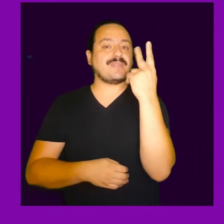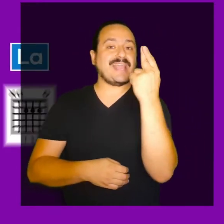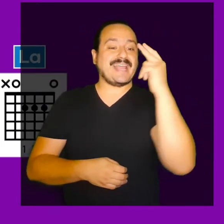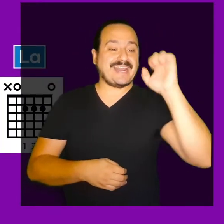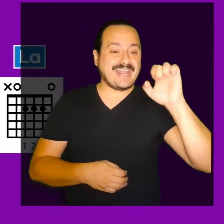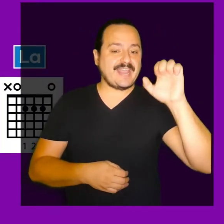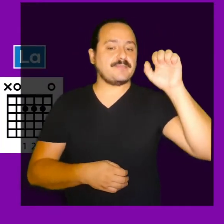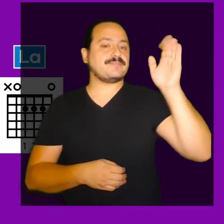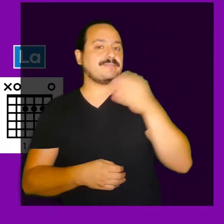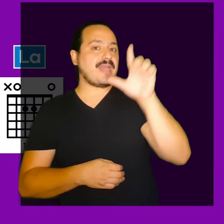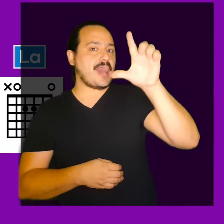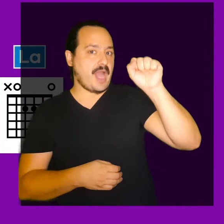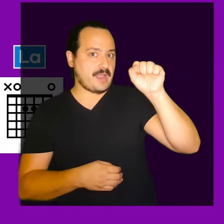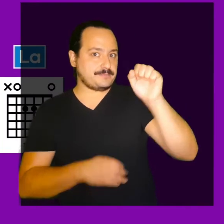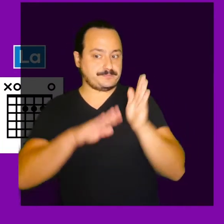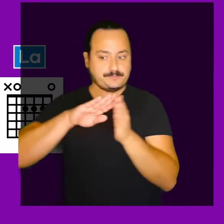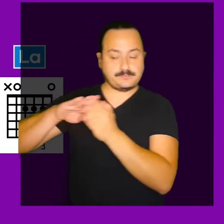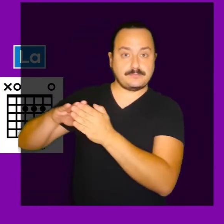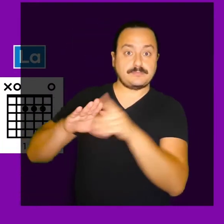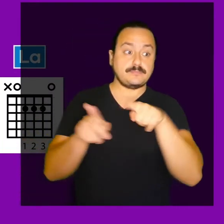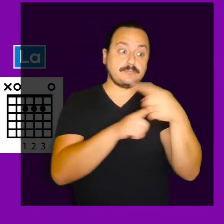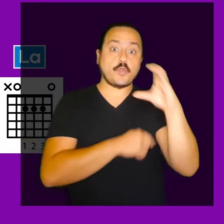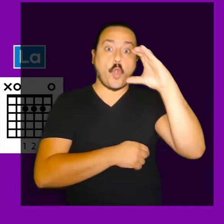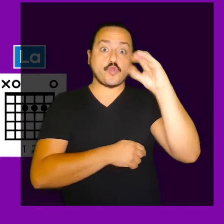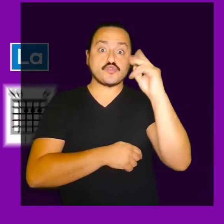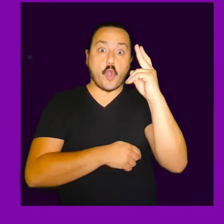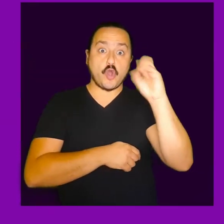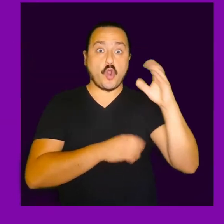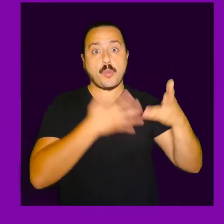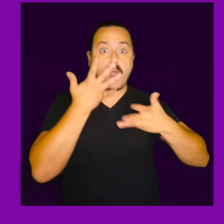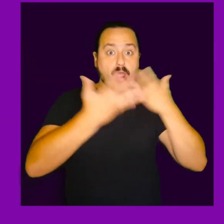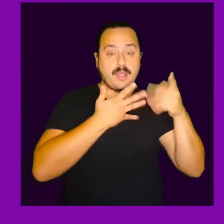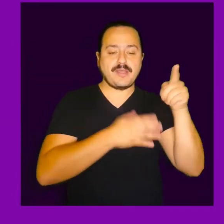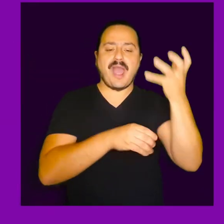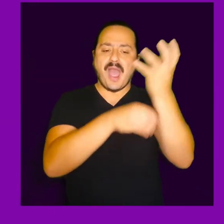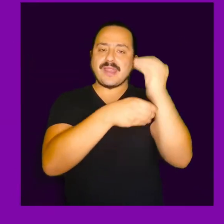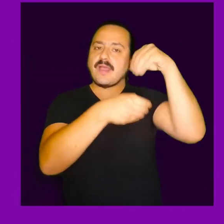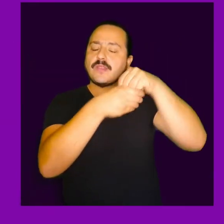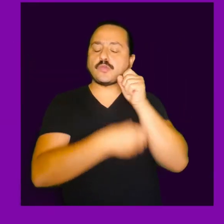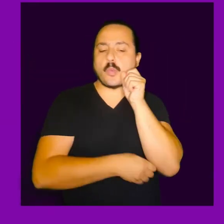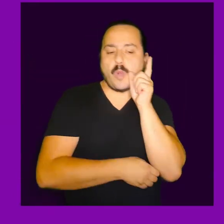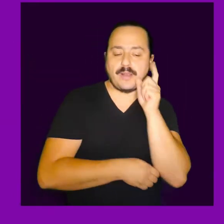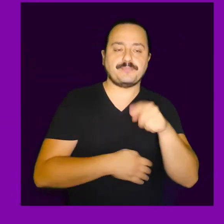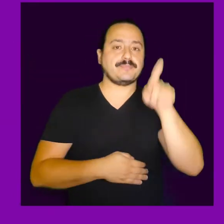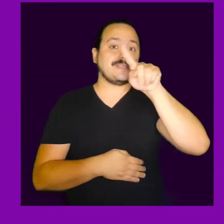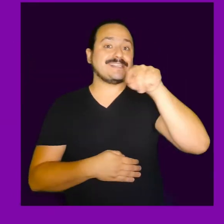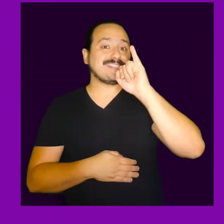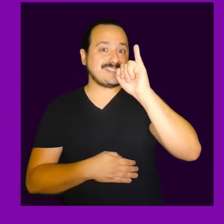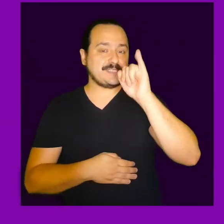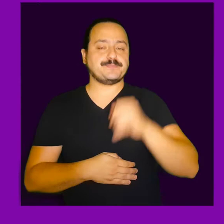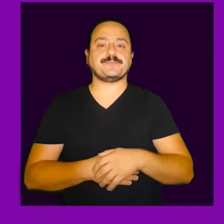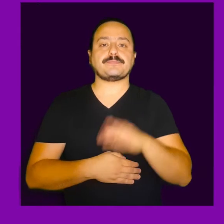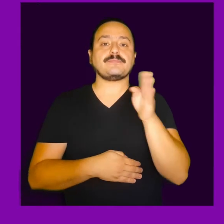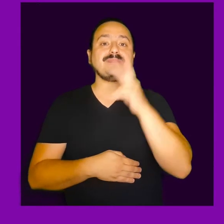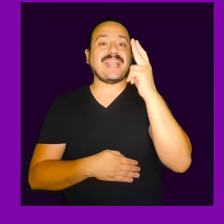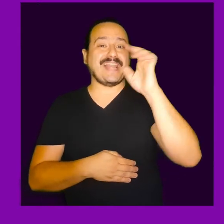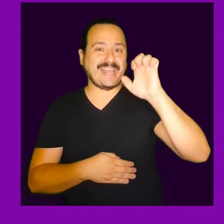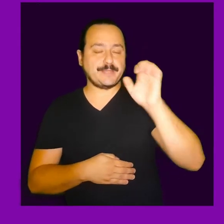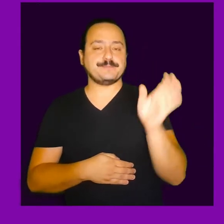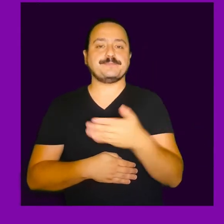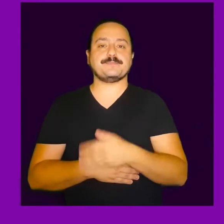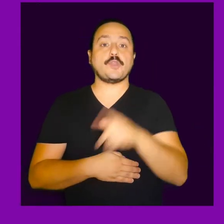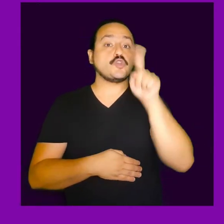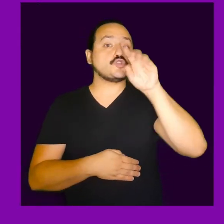la, todos en su forma anterior. En los coros, los acordes que tocaremos son si,